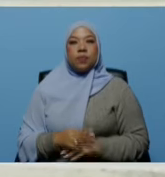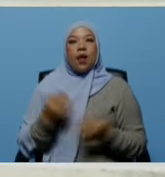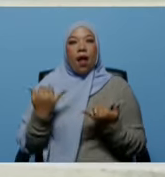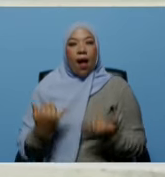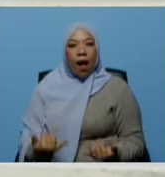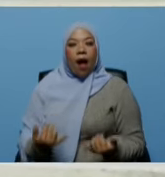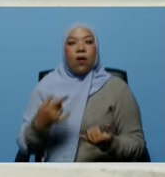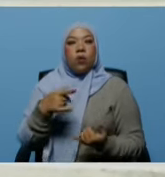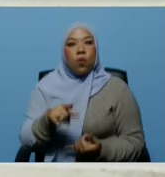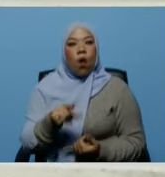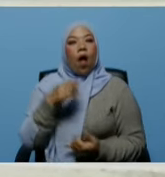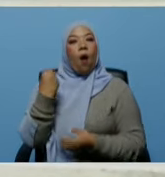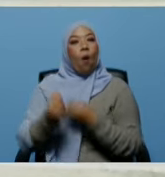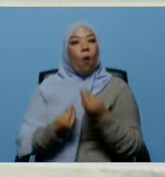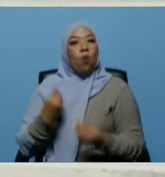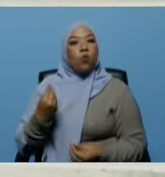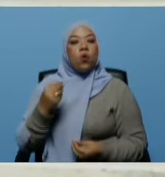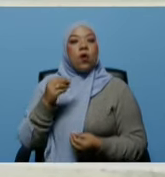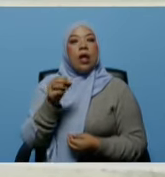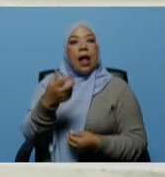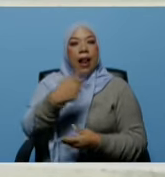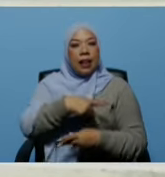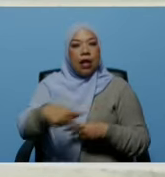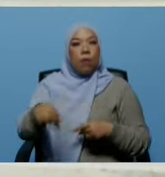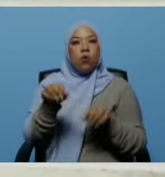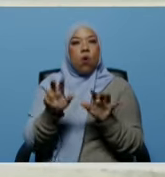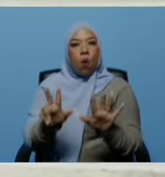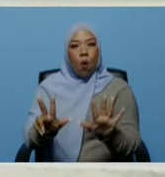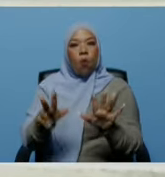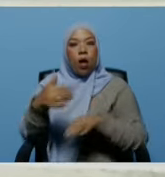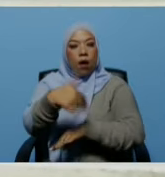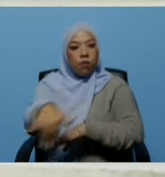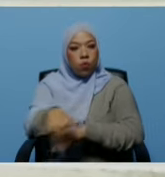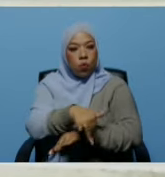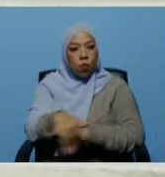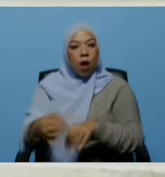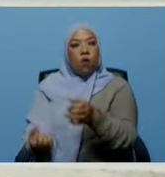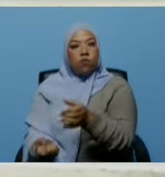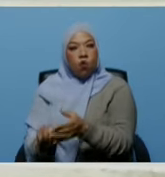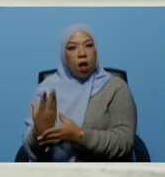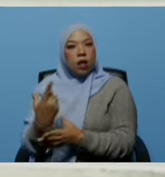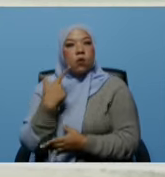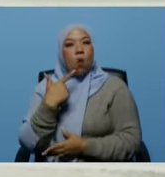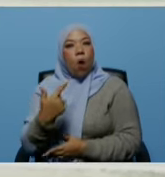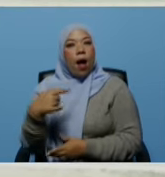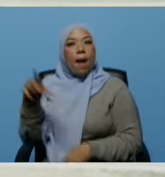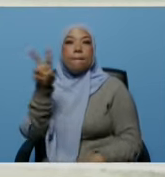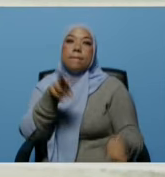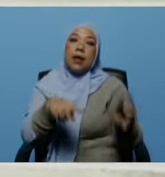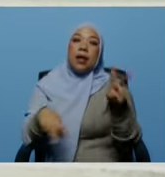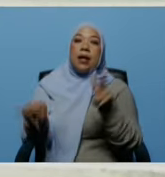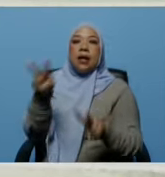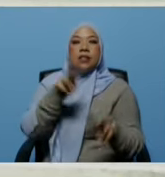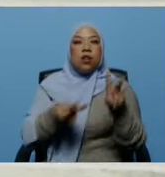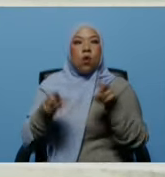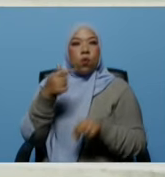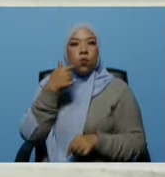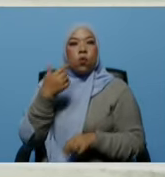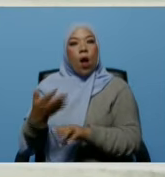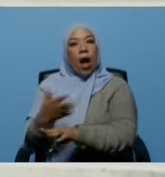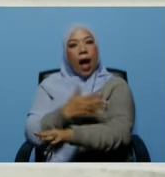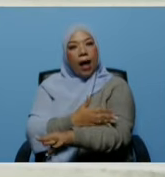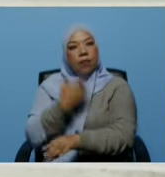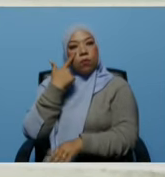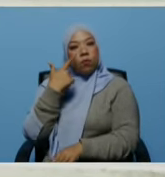en la vía hacia aquí por kilómetro 8 de la avenida Florencio Jiménez por ahí pasé varias veces ahorita cuando estuve